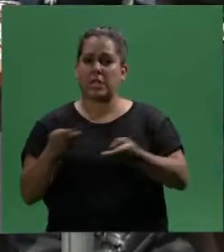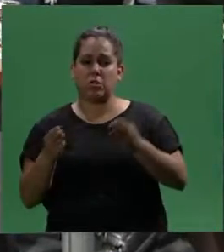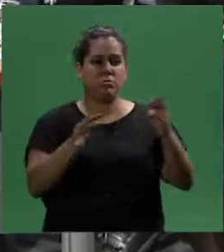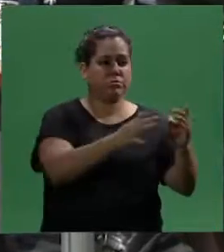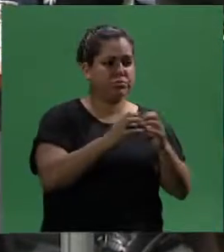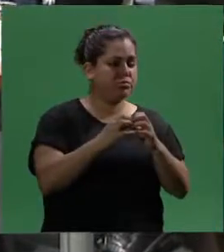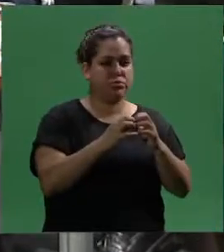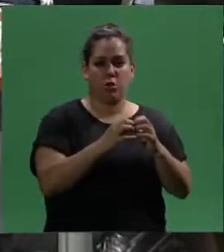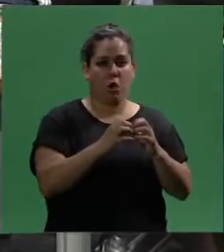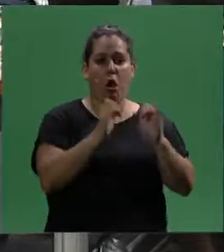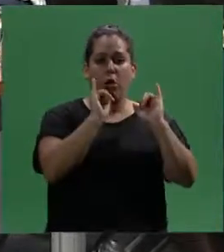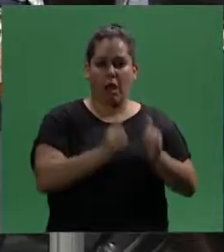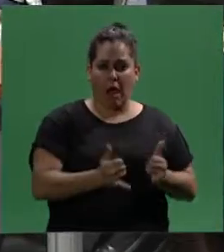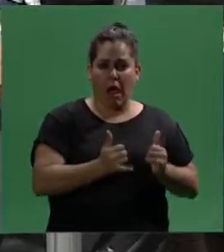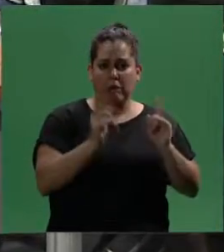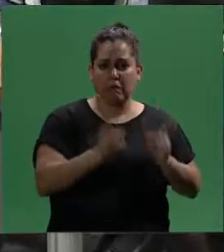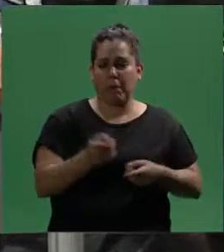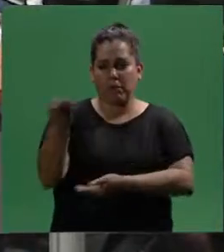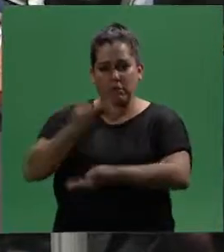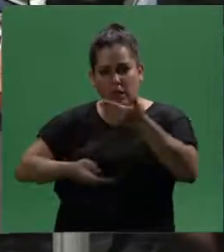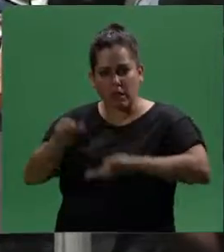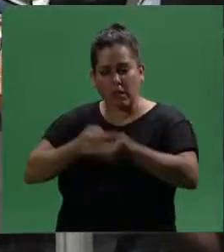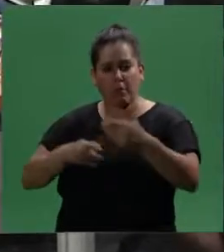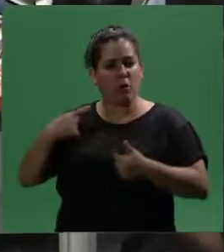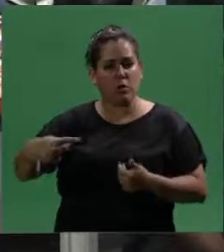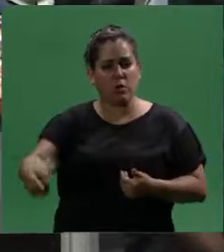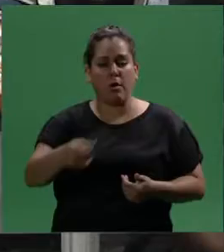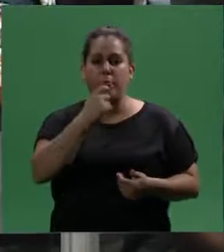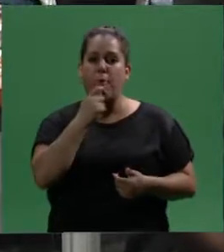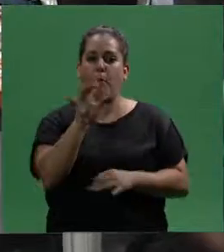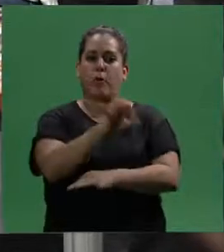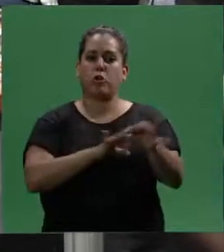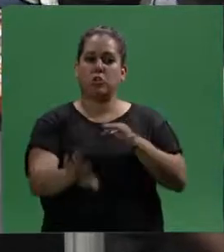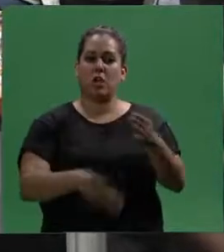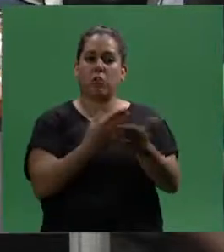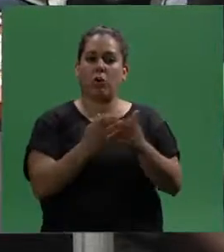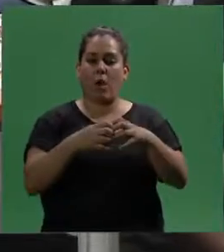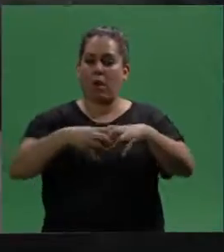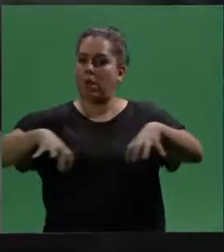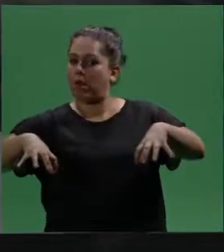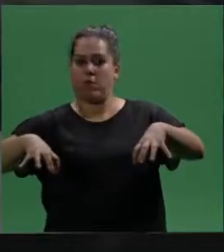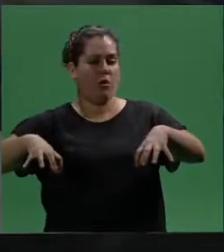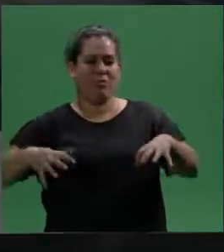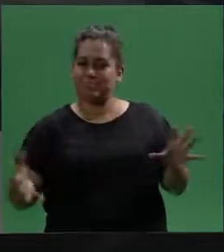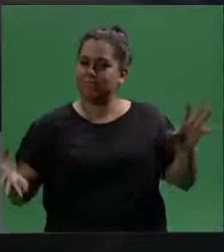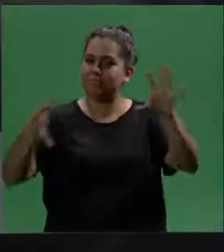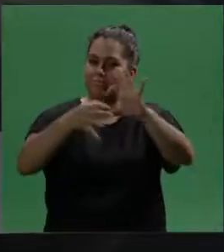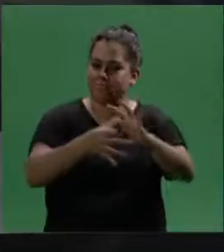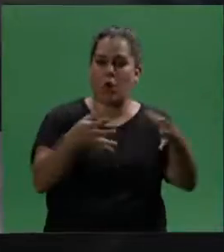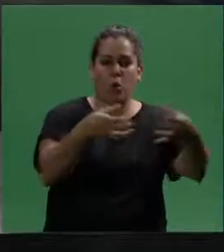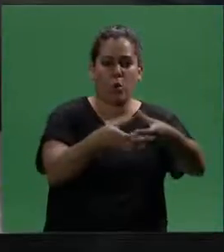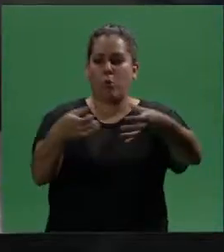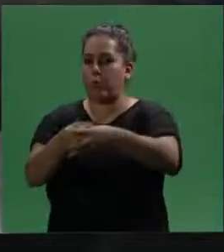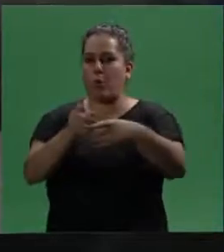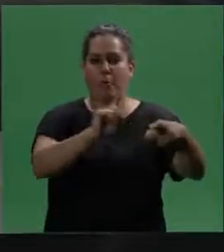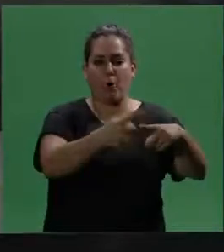tenemos un diálogo, un intercambio permanente. Sí, cabe destacar que no es un proyecto que divide, es un proyecto que en realidad unifica los